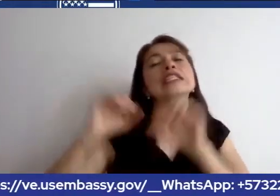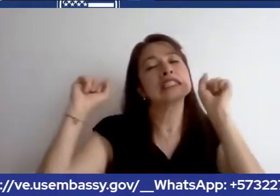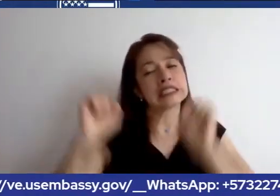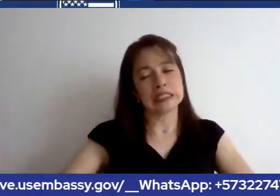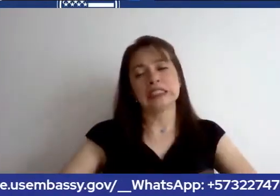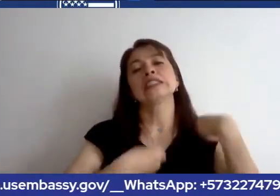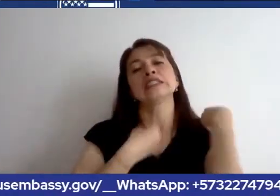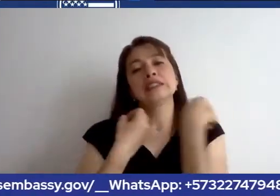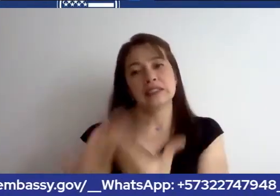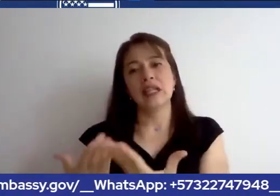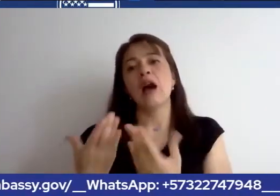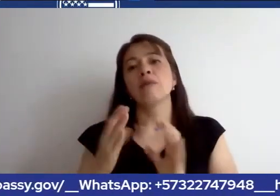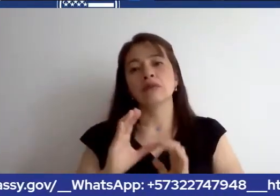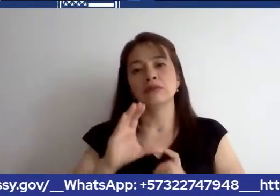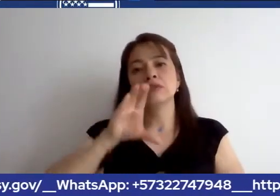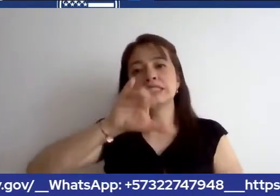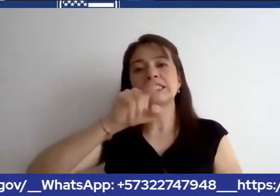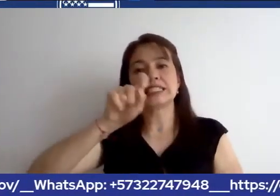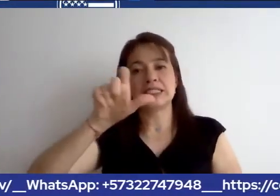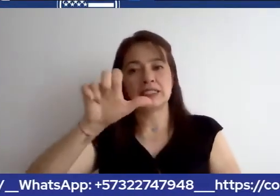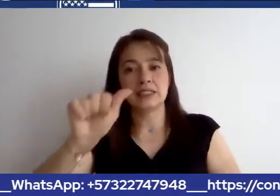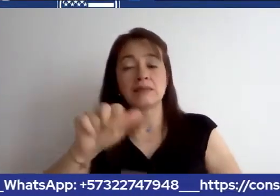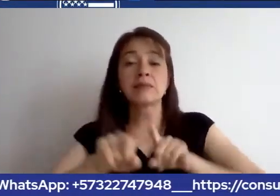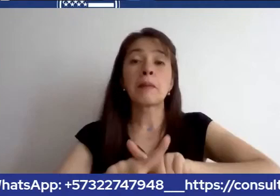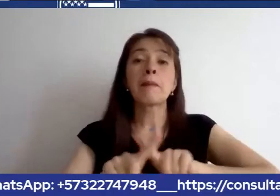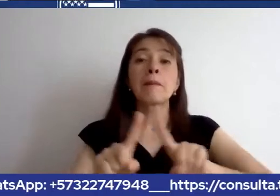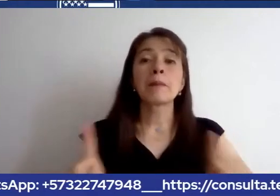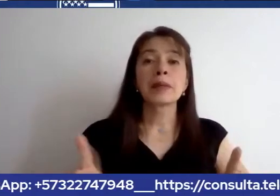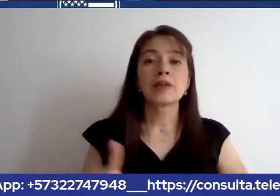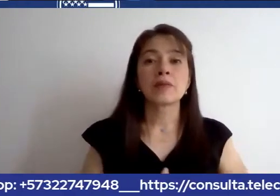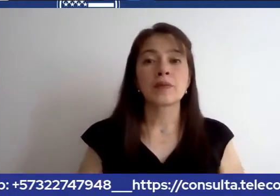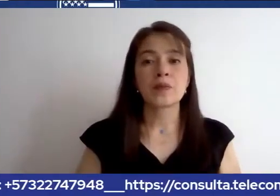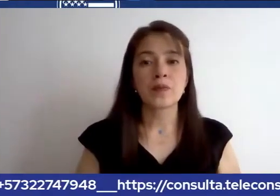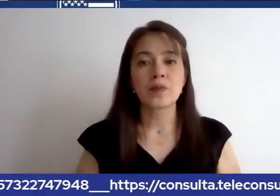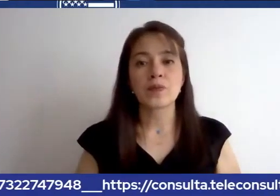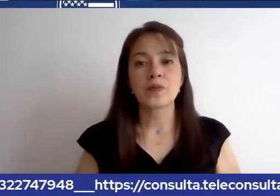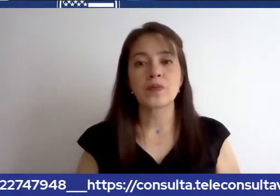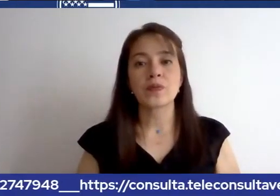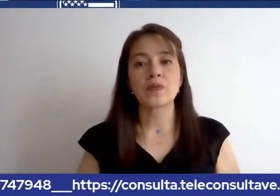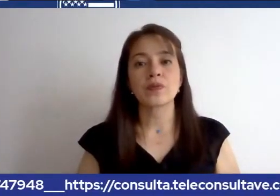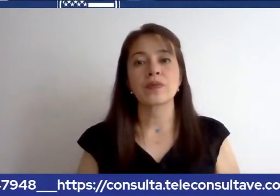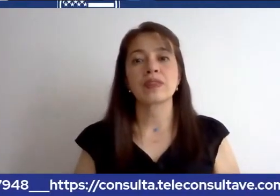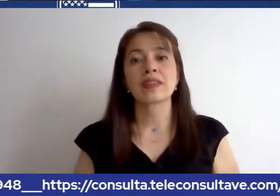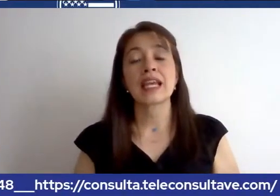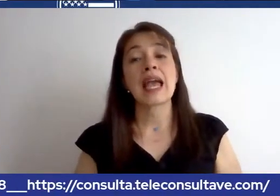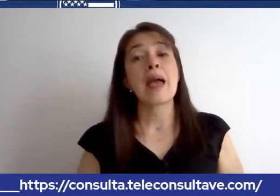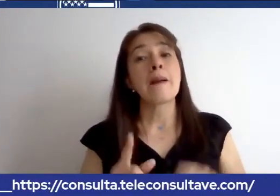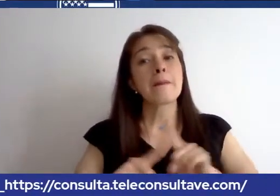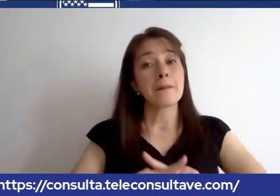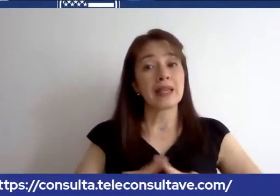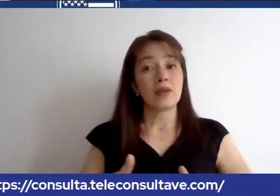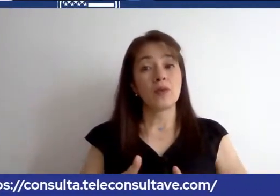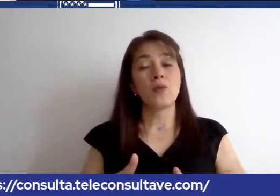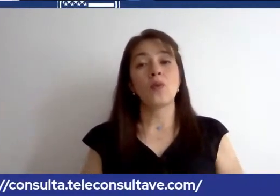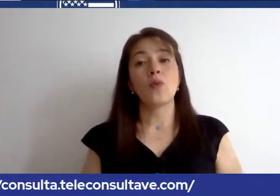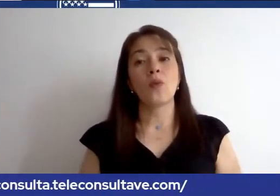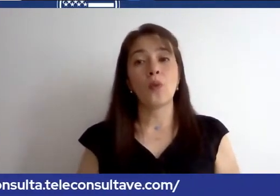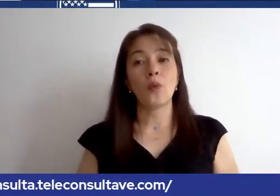el único la única situación de los estudiantes que no